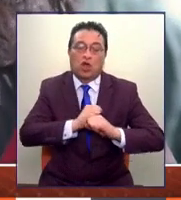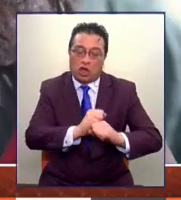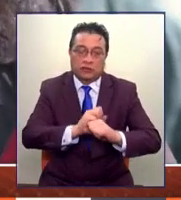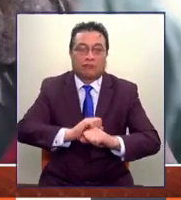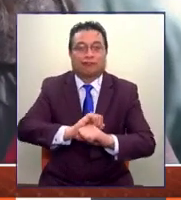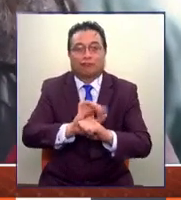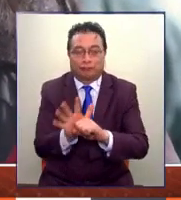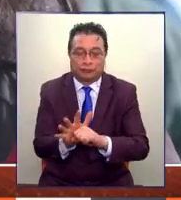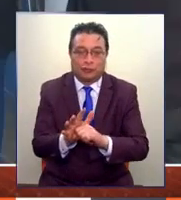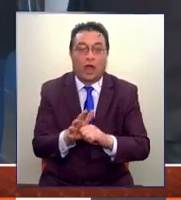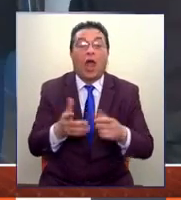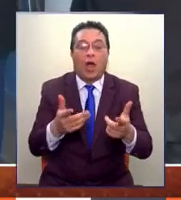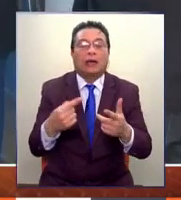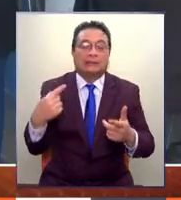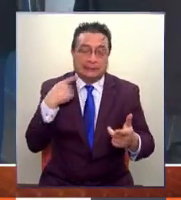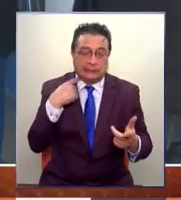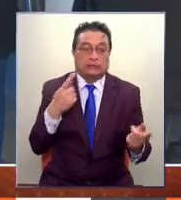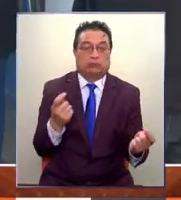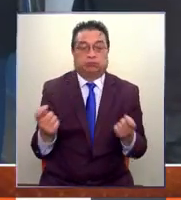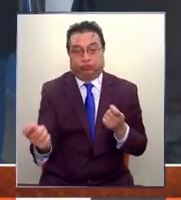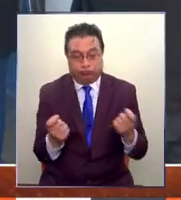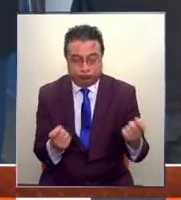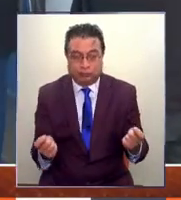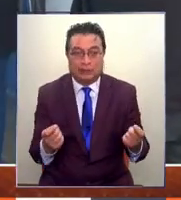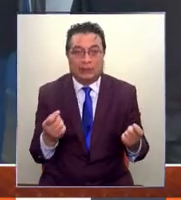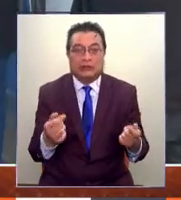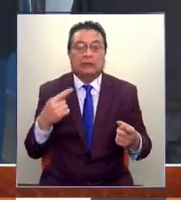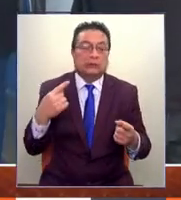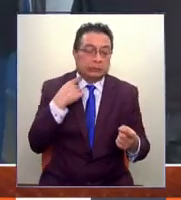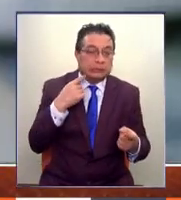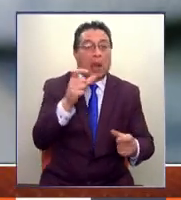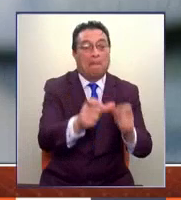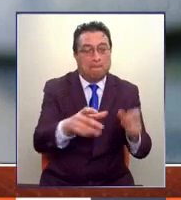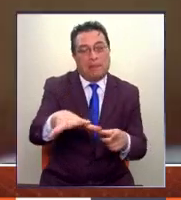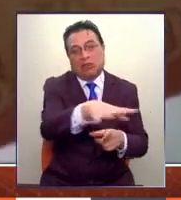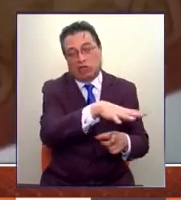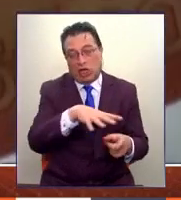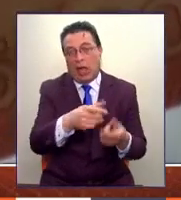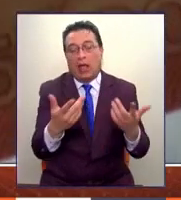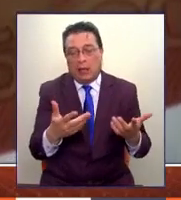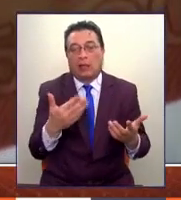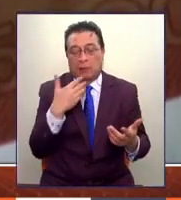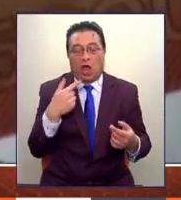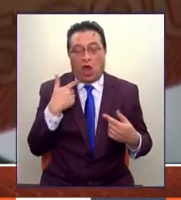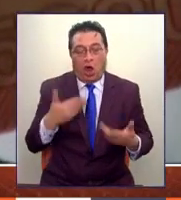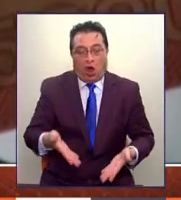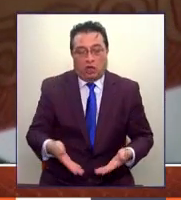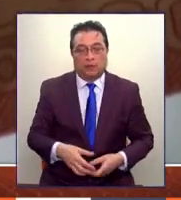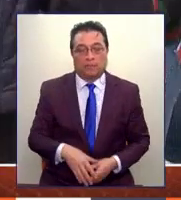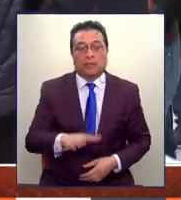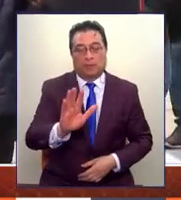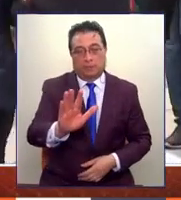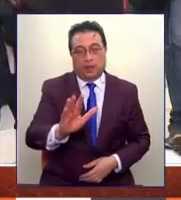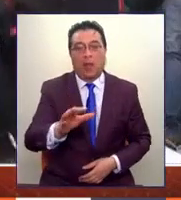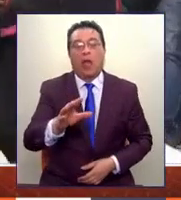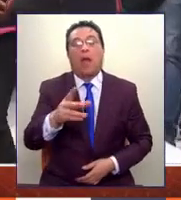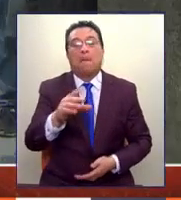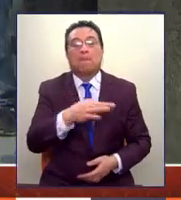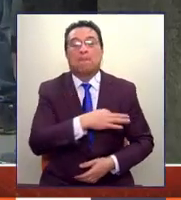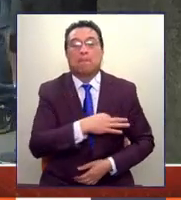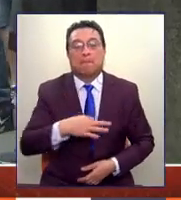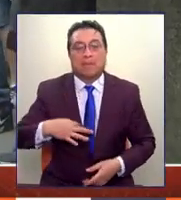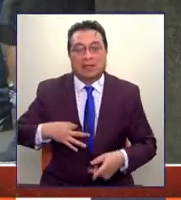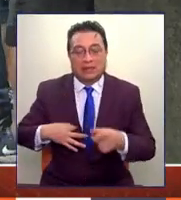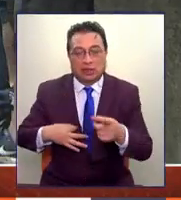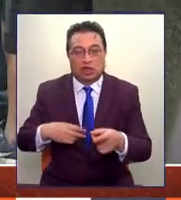todo, el impacto económico y social potentísimo que hoy día está teniendo. Diputado, perdón, ministro, estamos con el